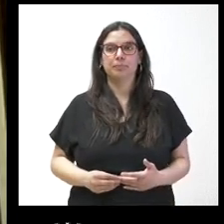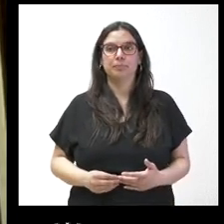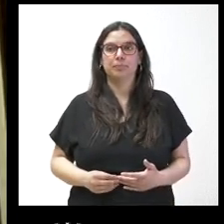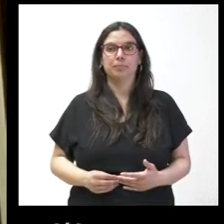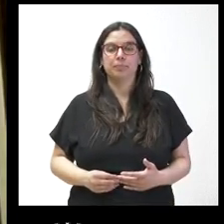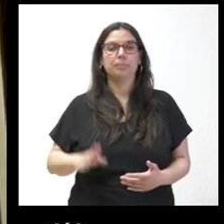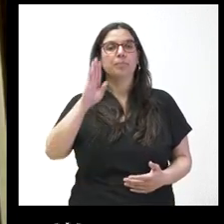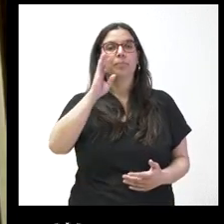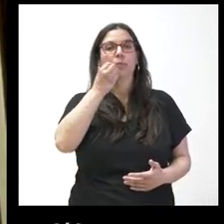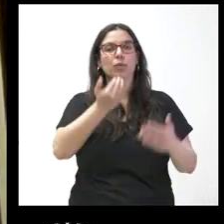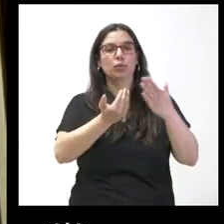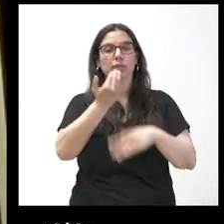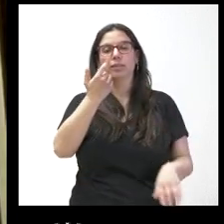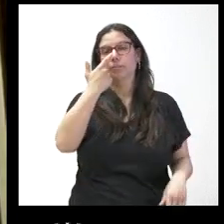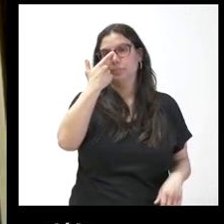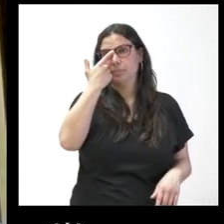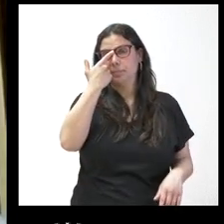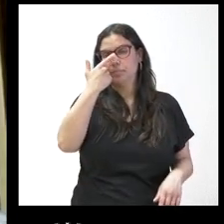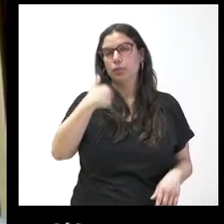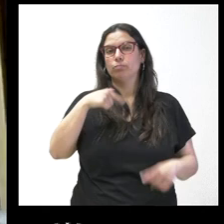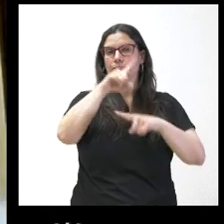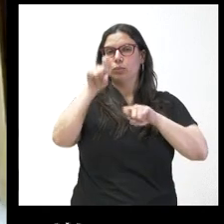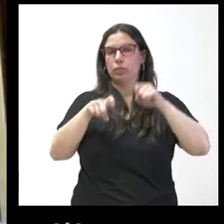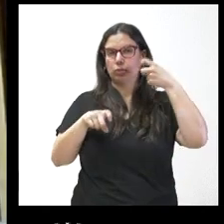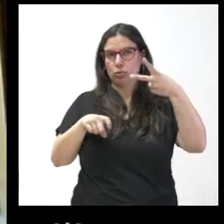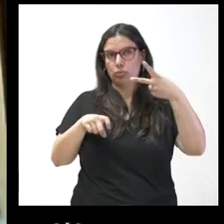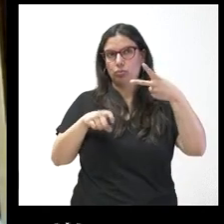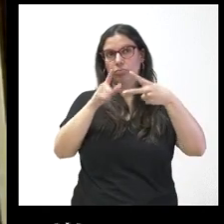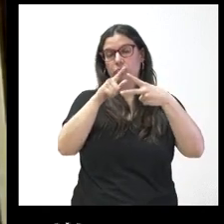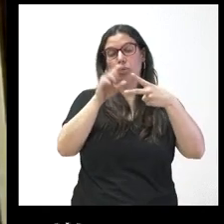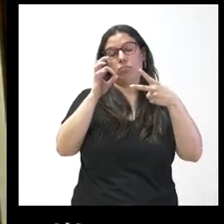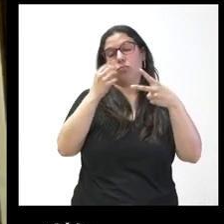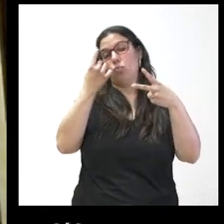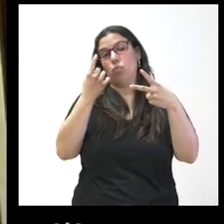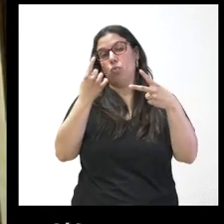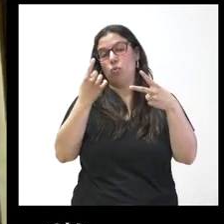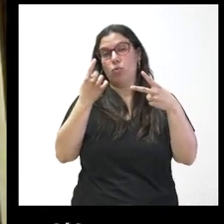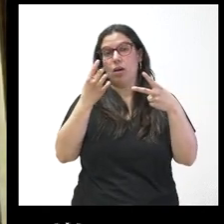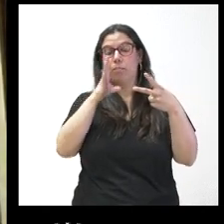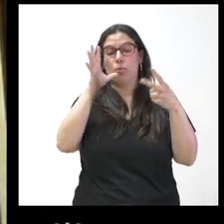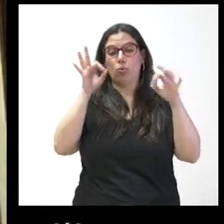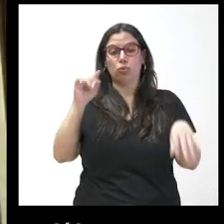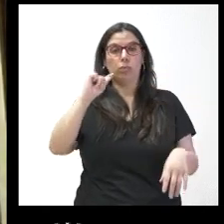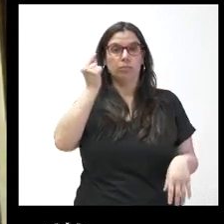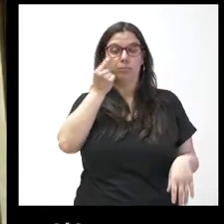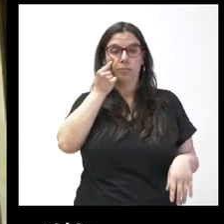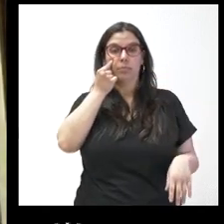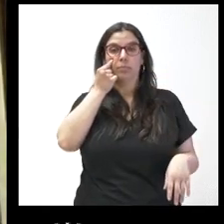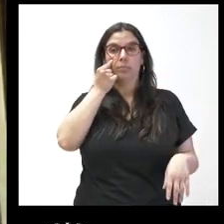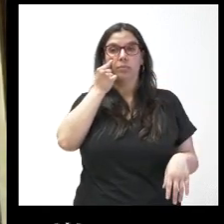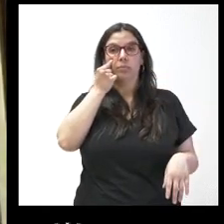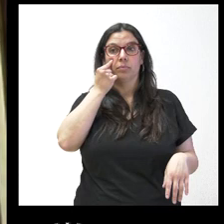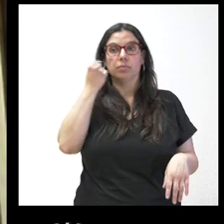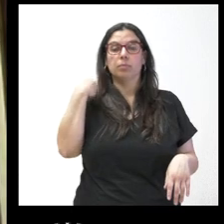hola buenos días yo tenía dos preguntas bueno una ha surgido a raíz del conocimiento del parón de las obras del